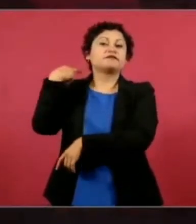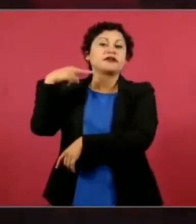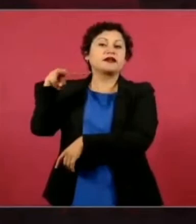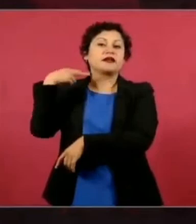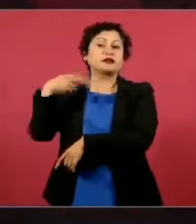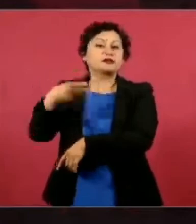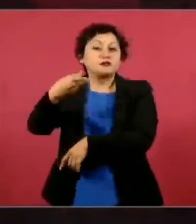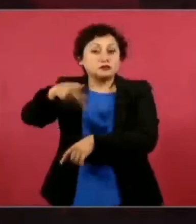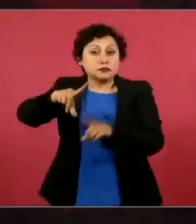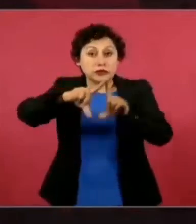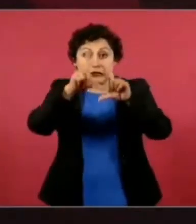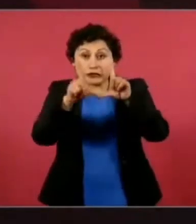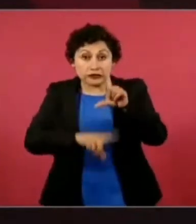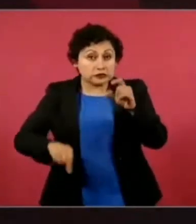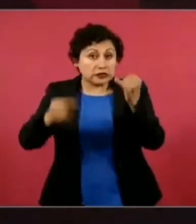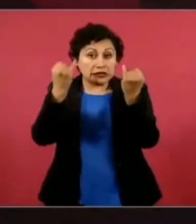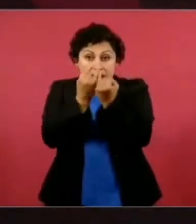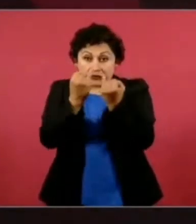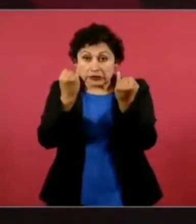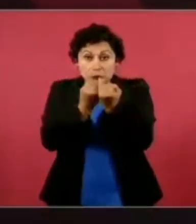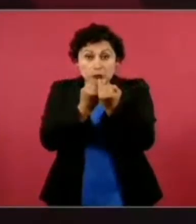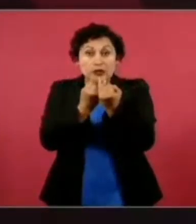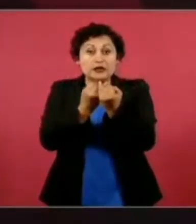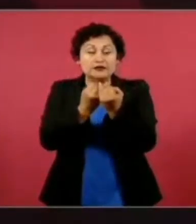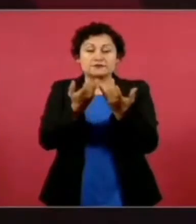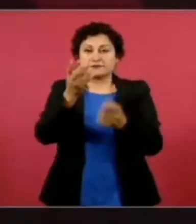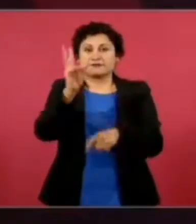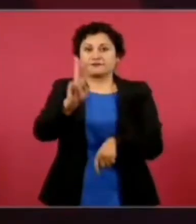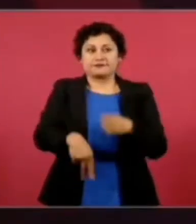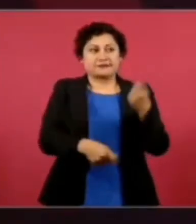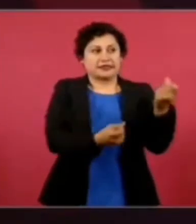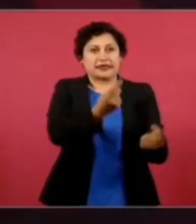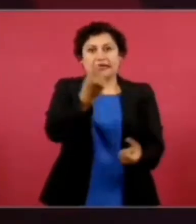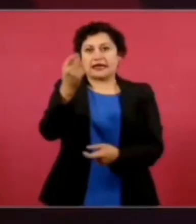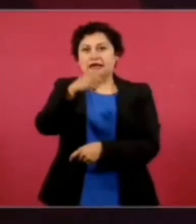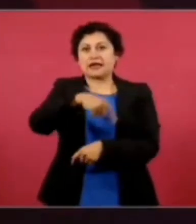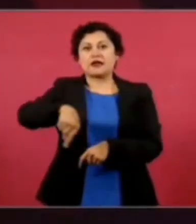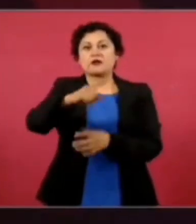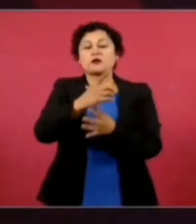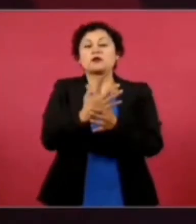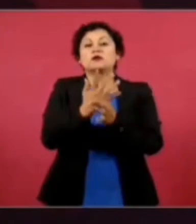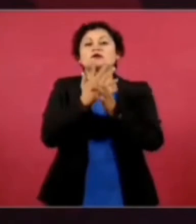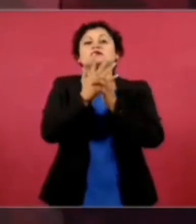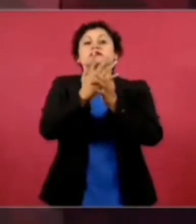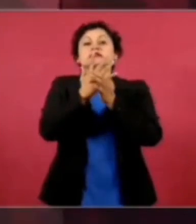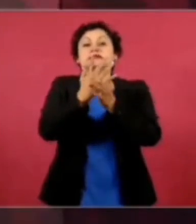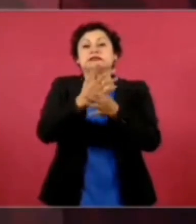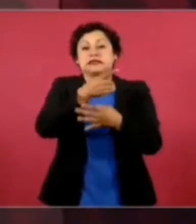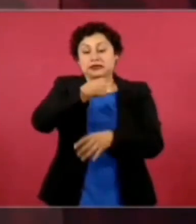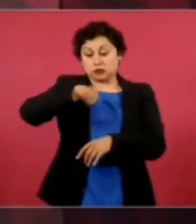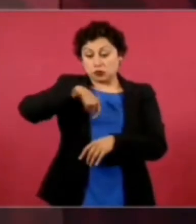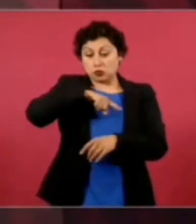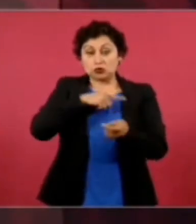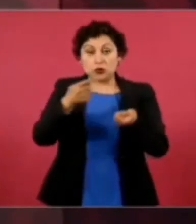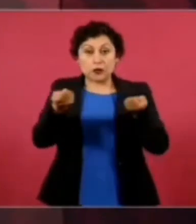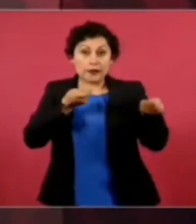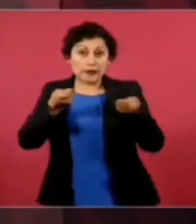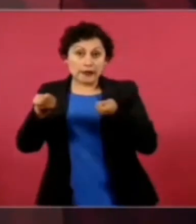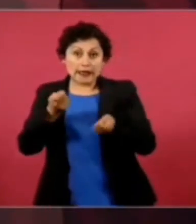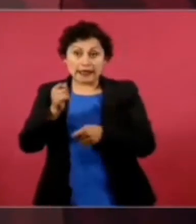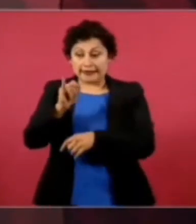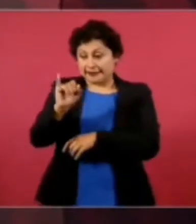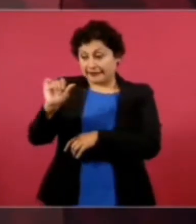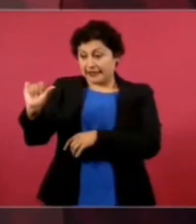Hablan hasta del uso, o sea que usamos la inteligencia artificial,